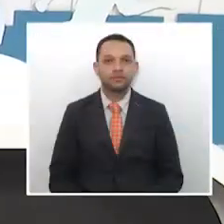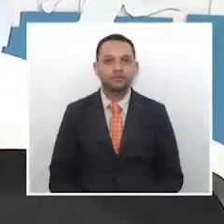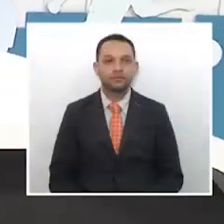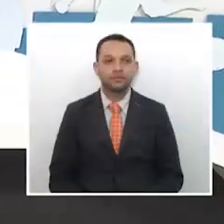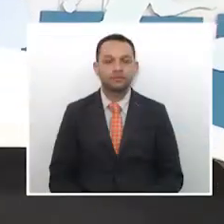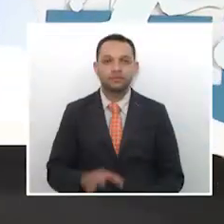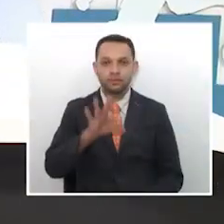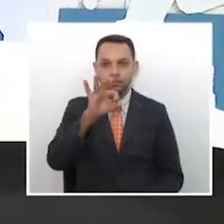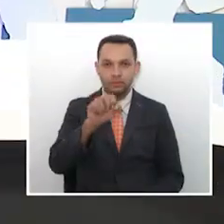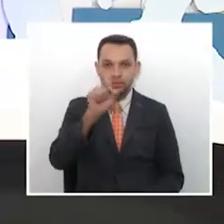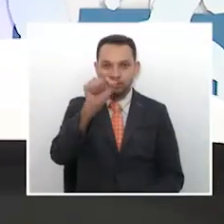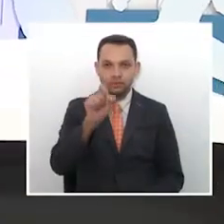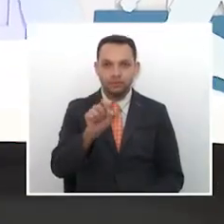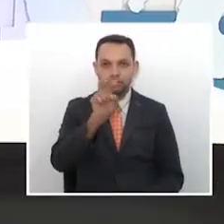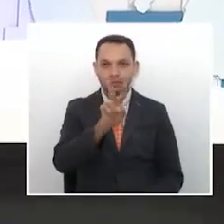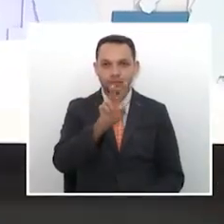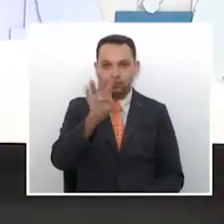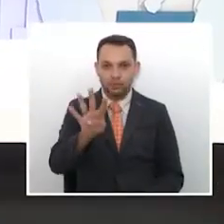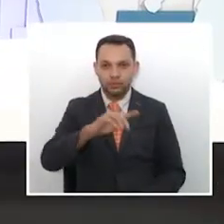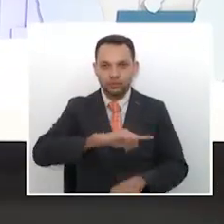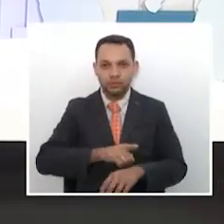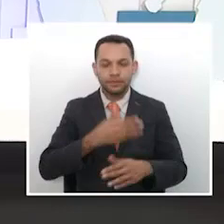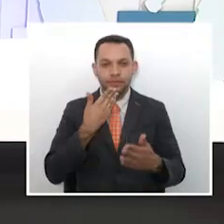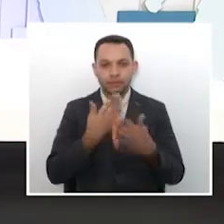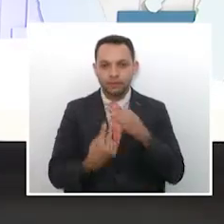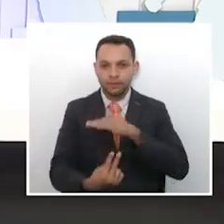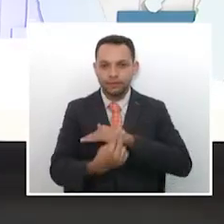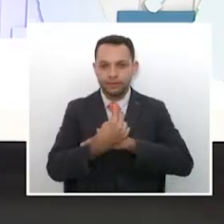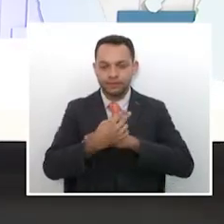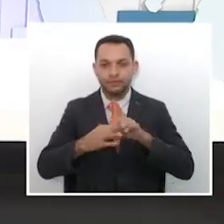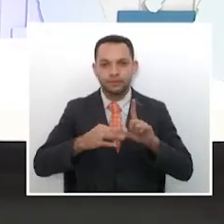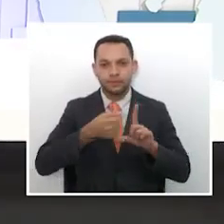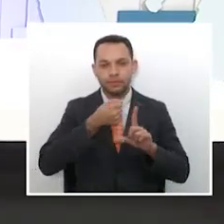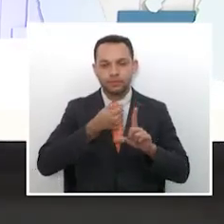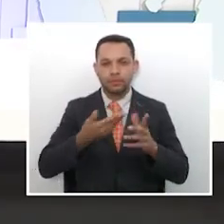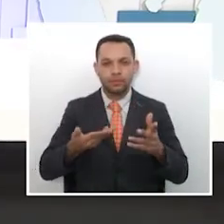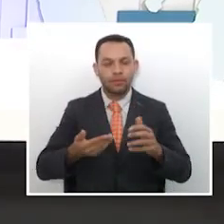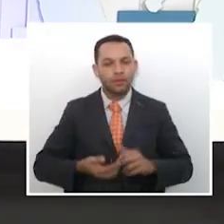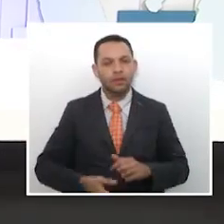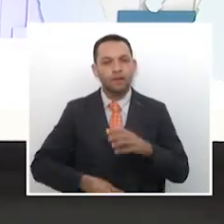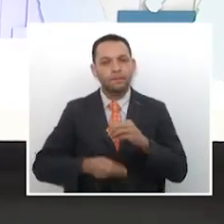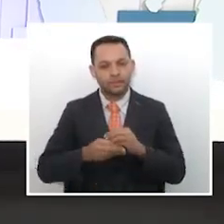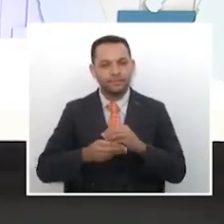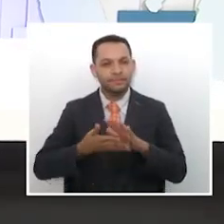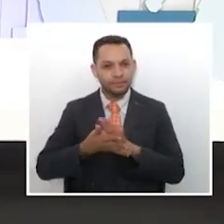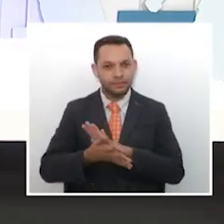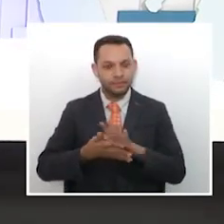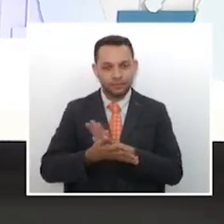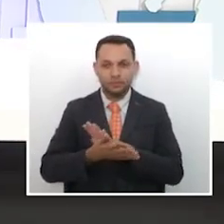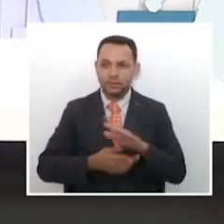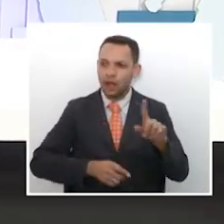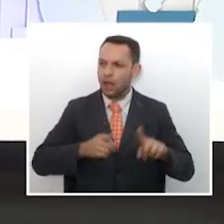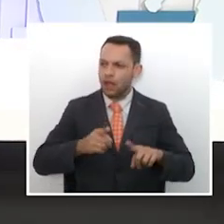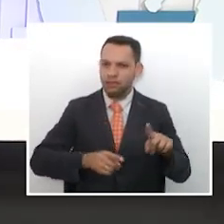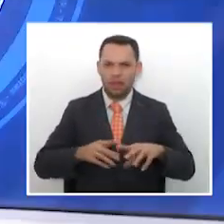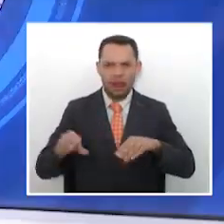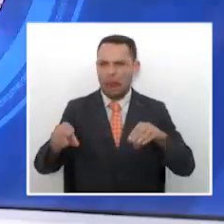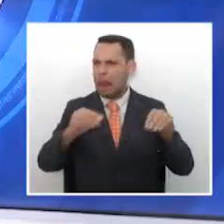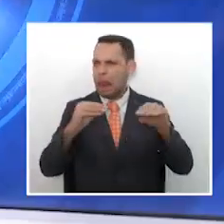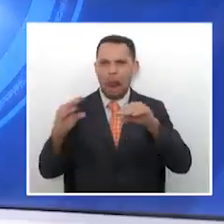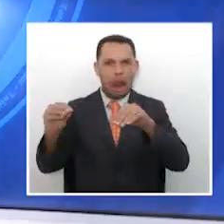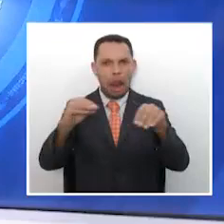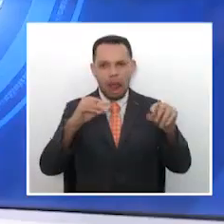Las 8 de la noche, 24 minutos. Gracias por continuar con Telecafé Noticias y vamos a continuar con una información que ha generado polémica en el país.